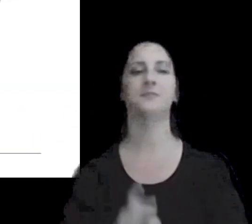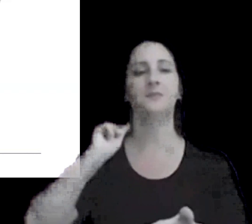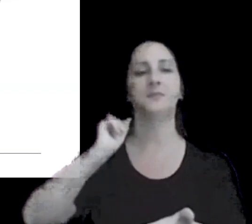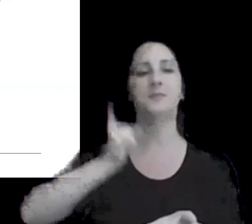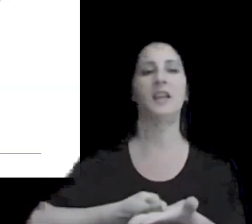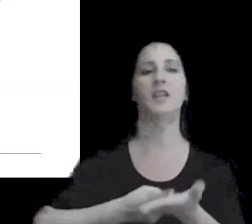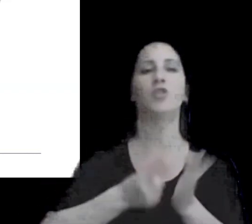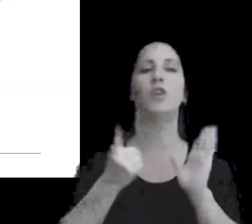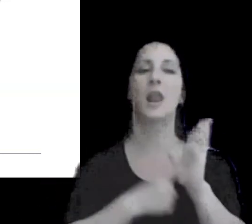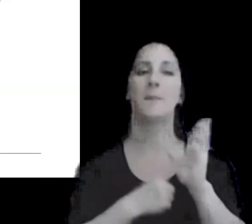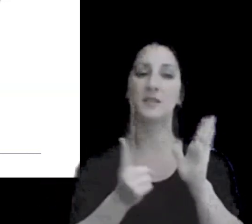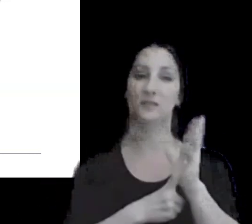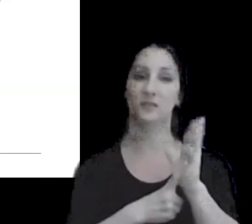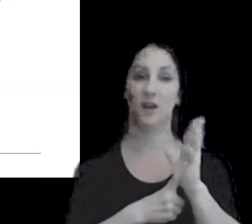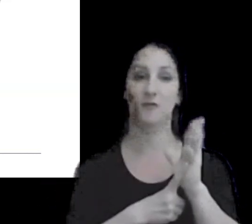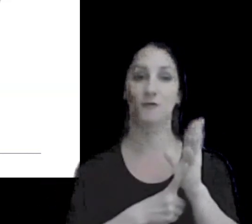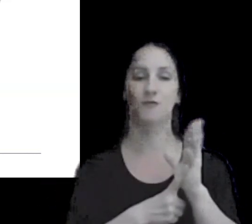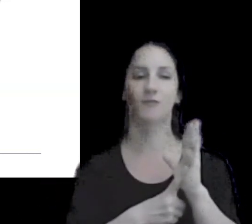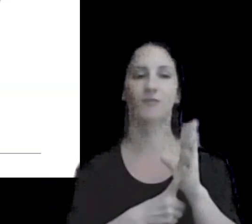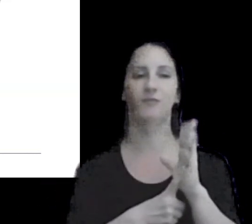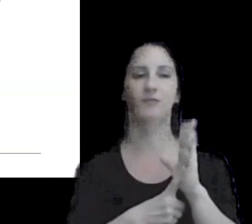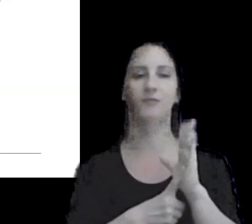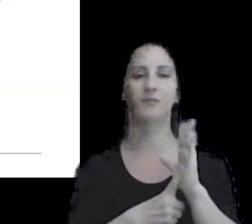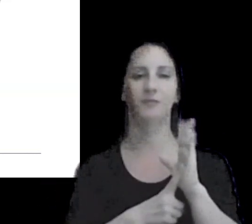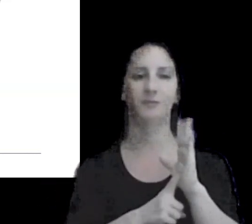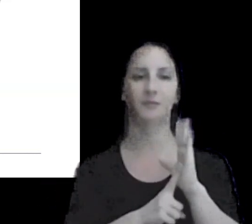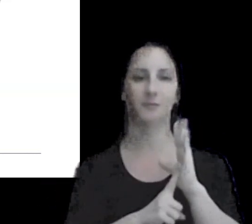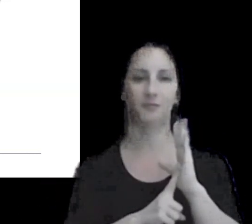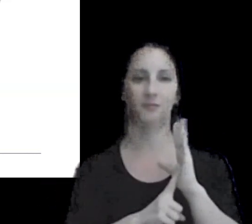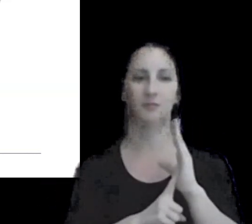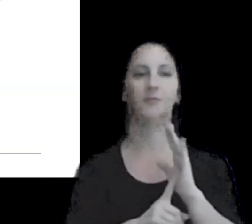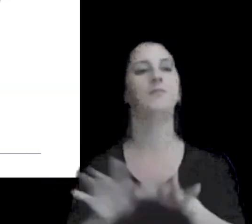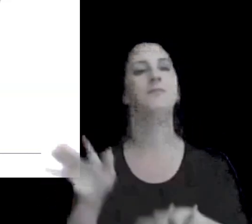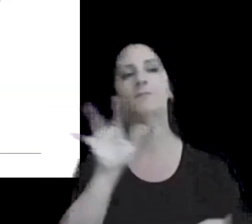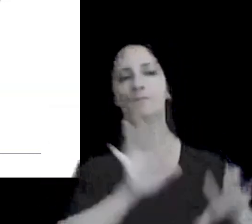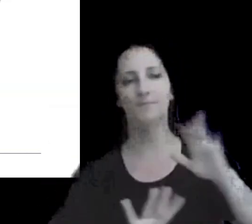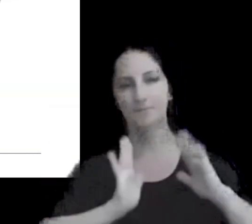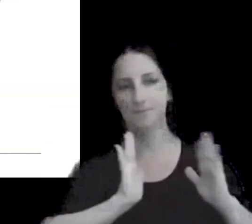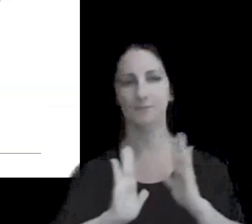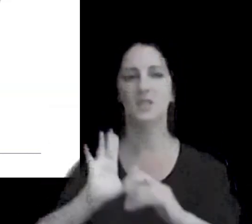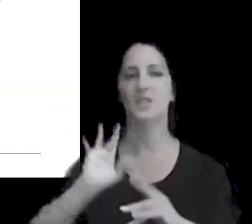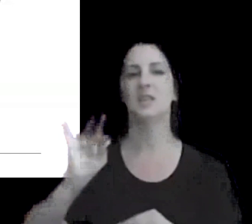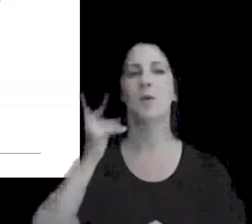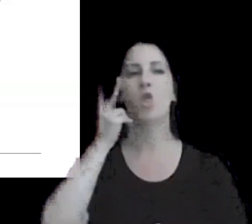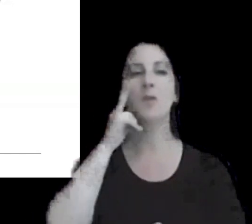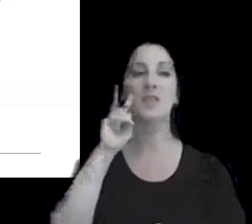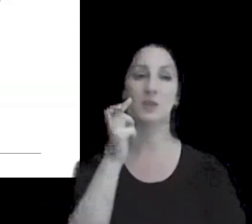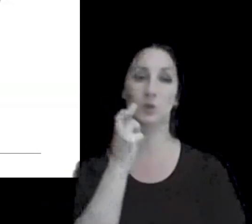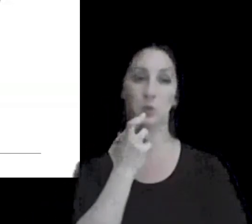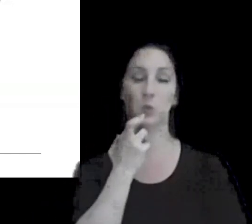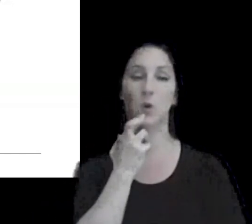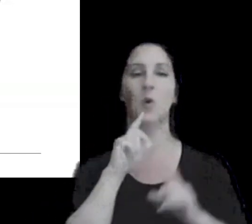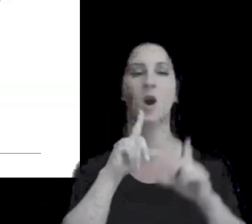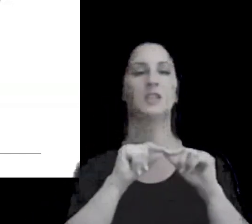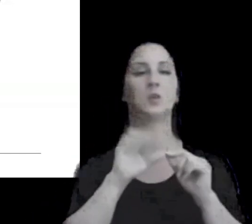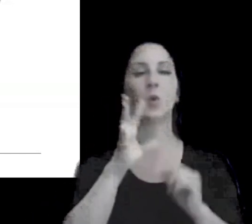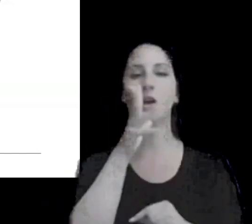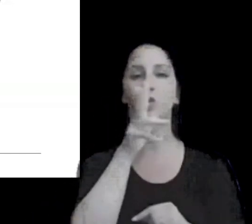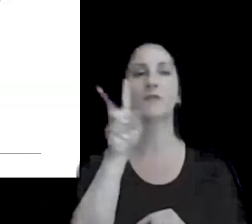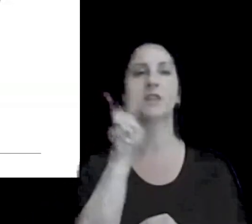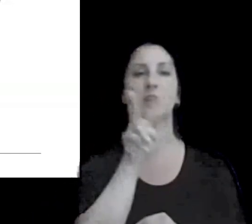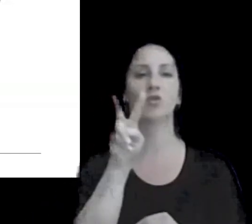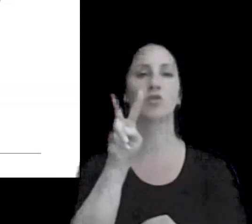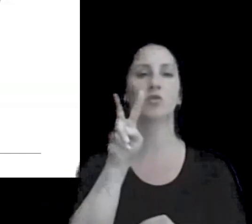reglamentario que también fue reordenado en diciembre del 2019 en sus artículos 14